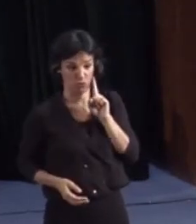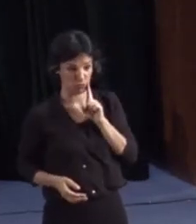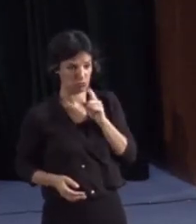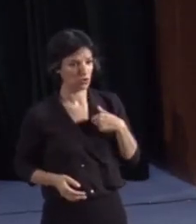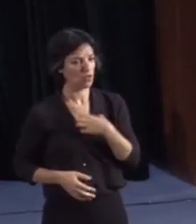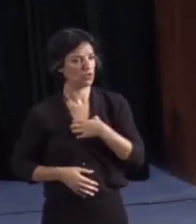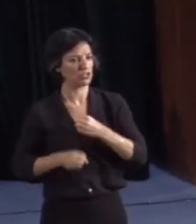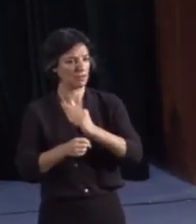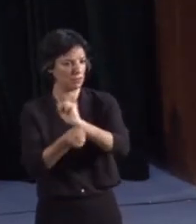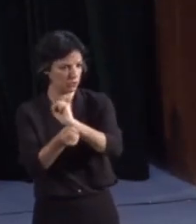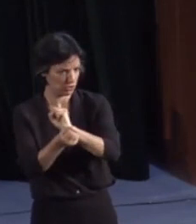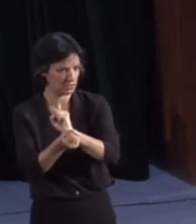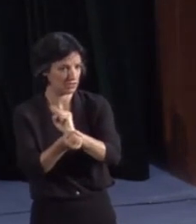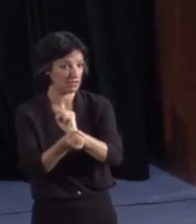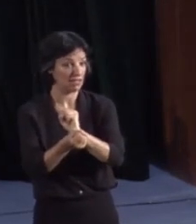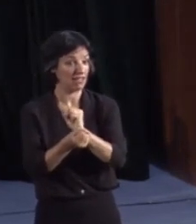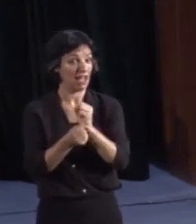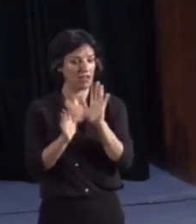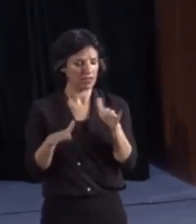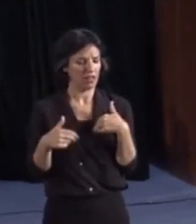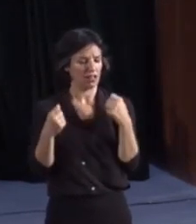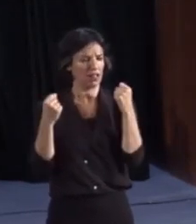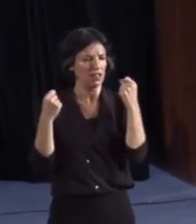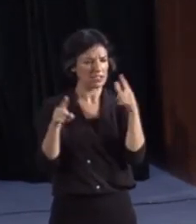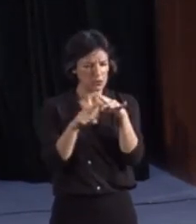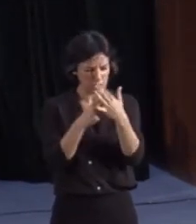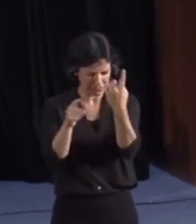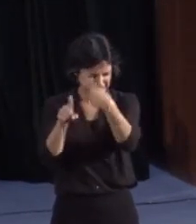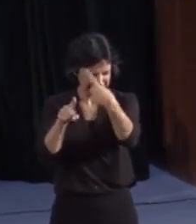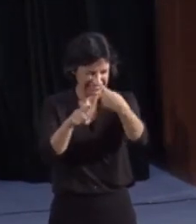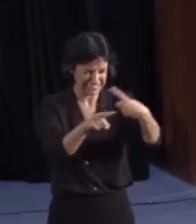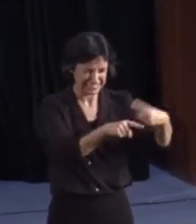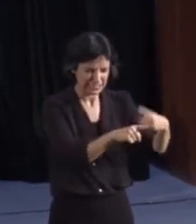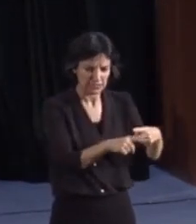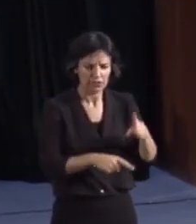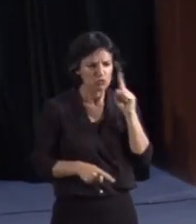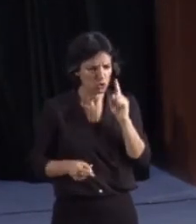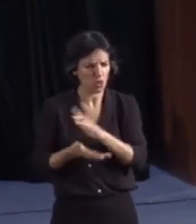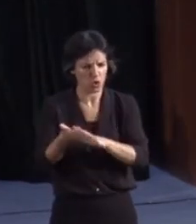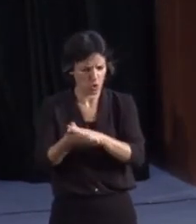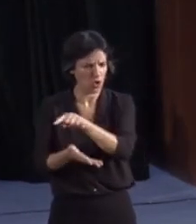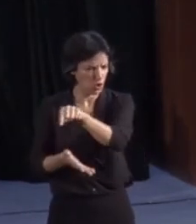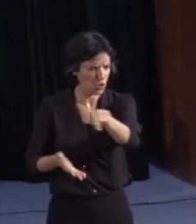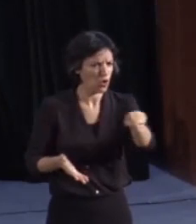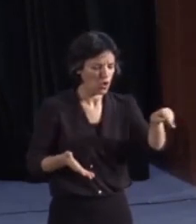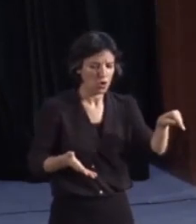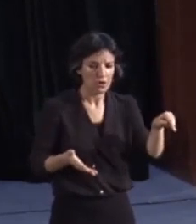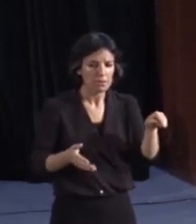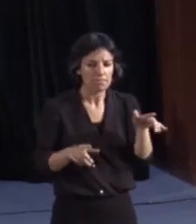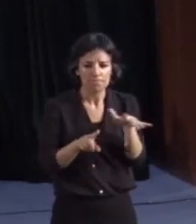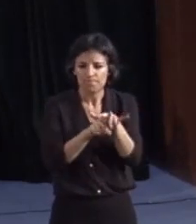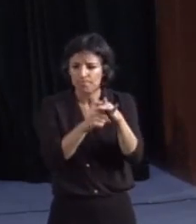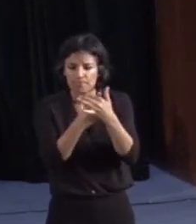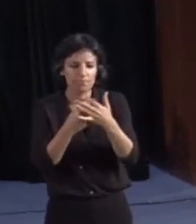penitenciario. Esto me ha permitido presenciar innumerables realidades de usuarios de lengua de signos en entornos, prácticas,